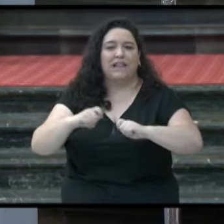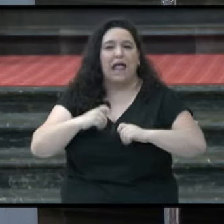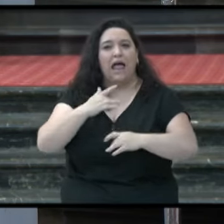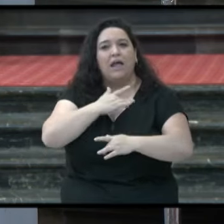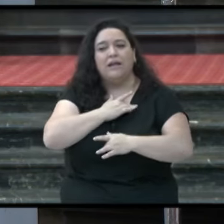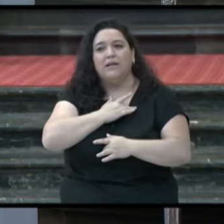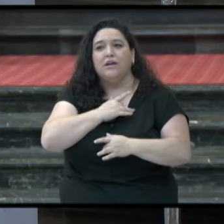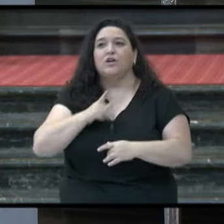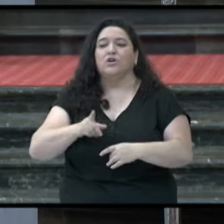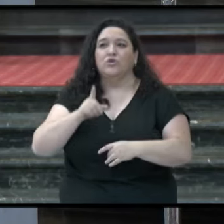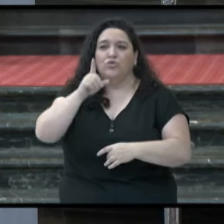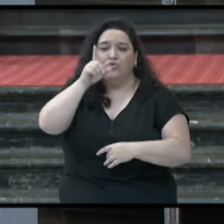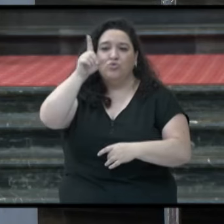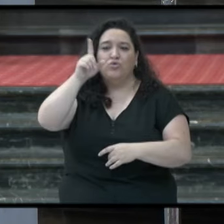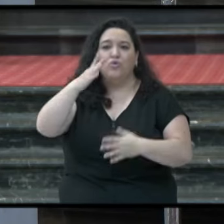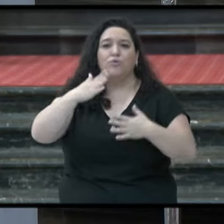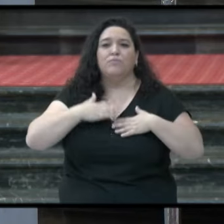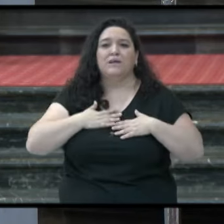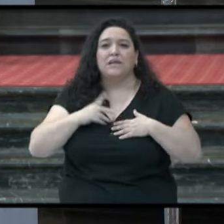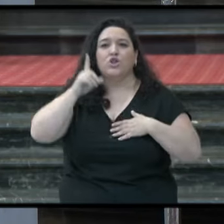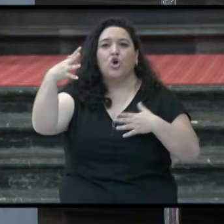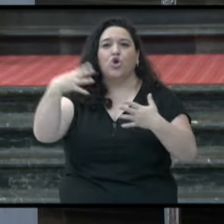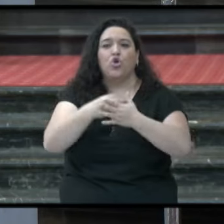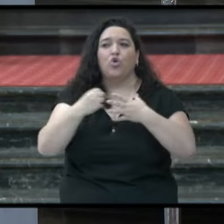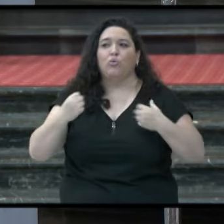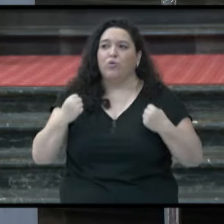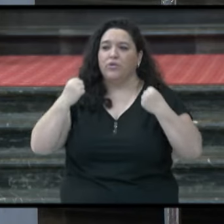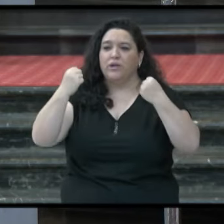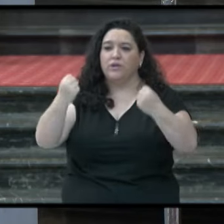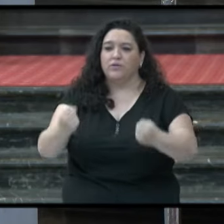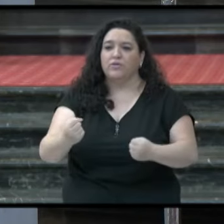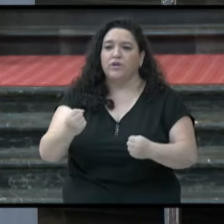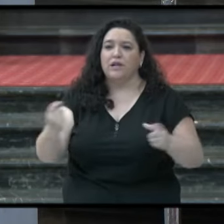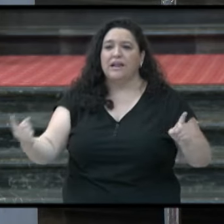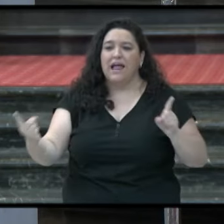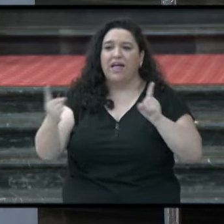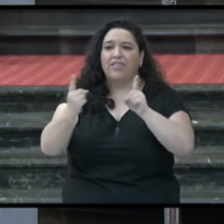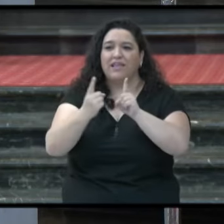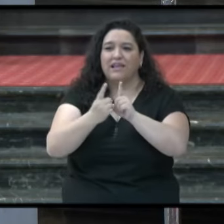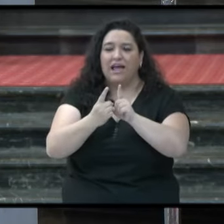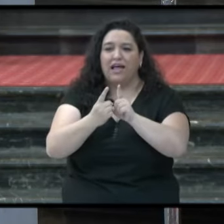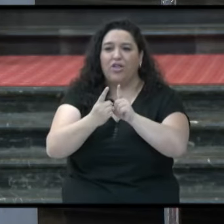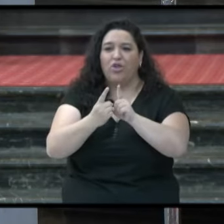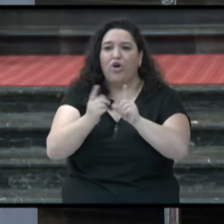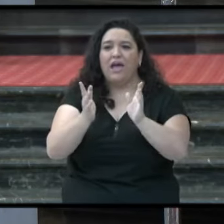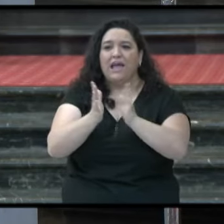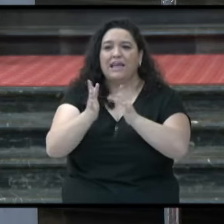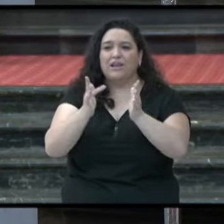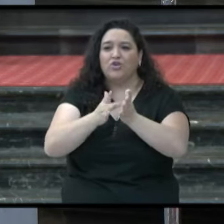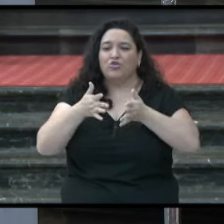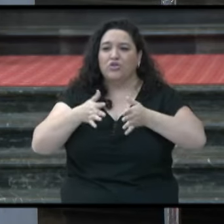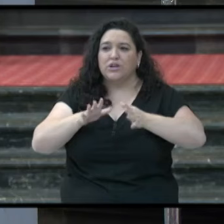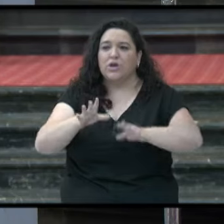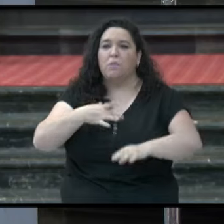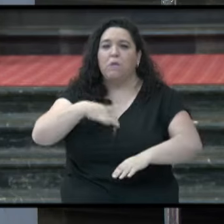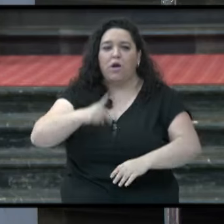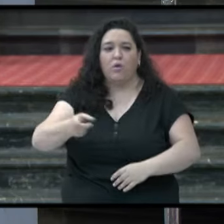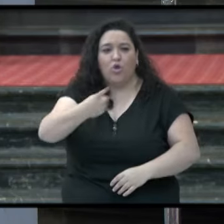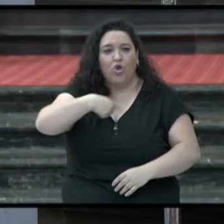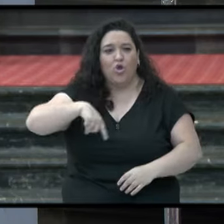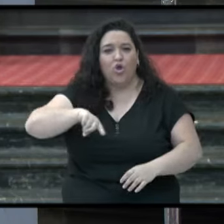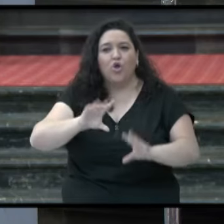Tú que eres el Dios todopoderoso que te has acercado en tu Hijo Jesucristo para que podamos